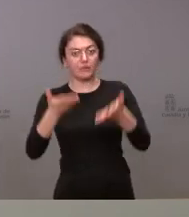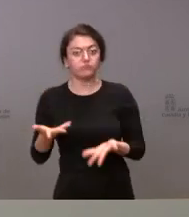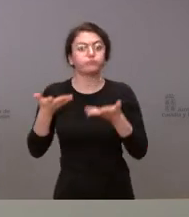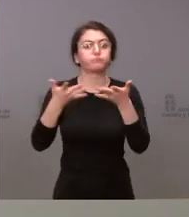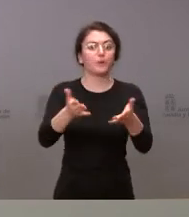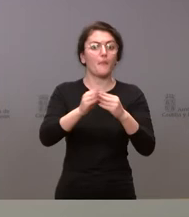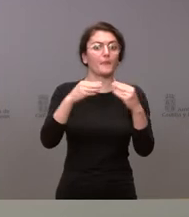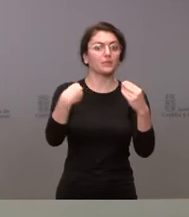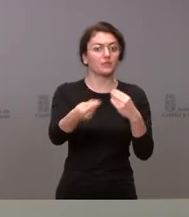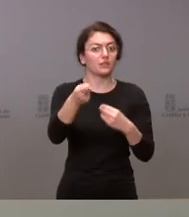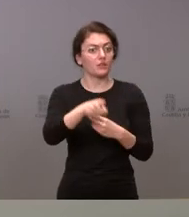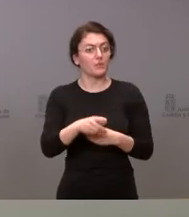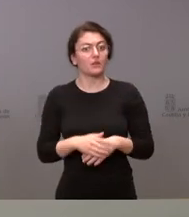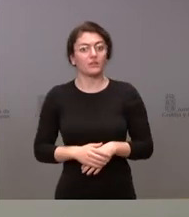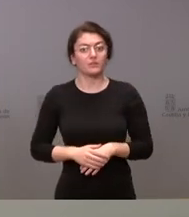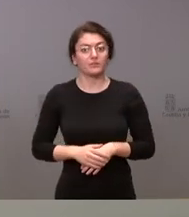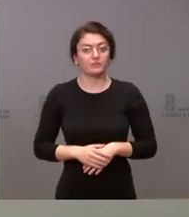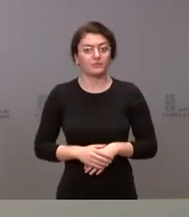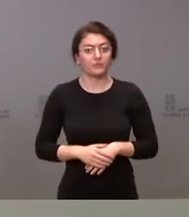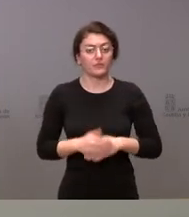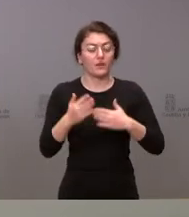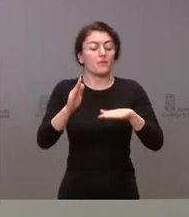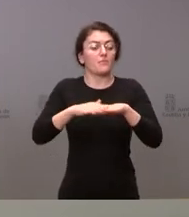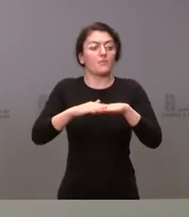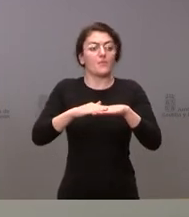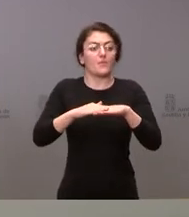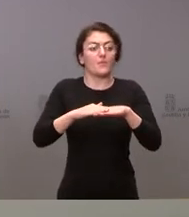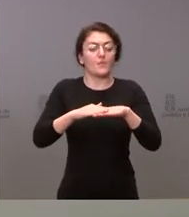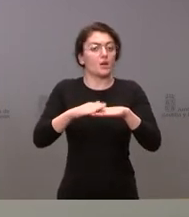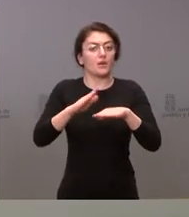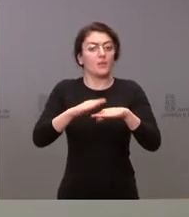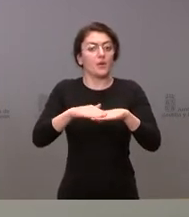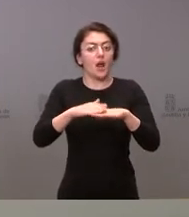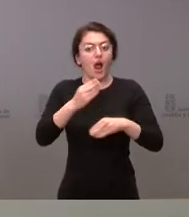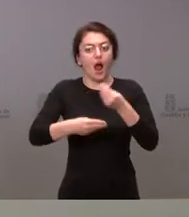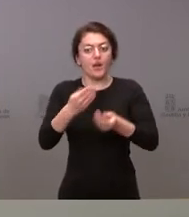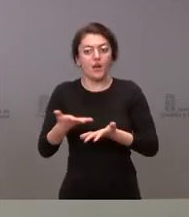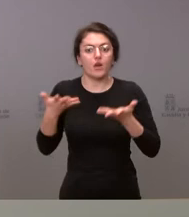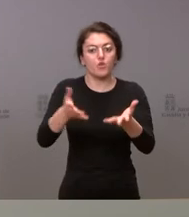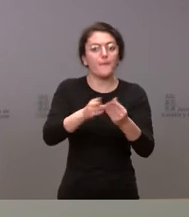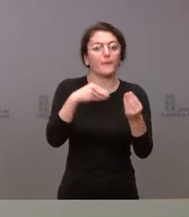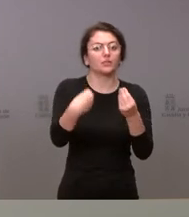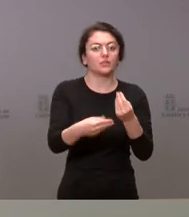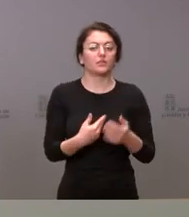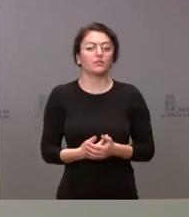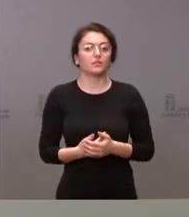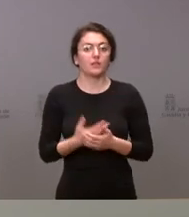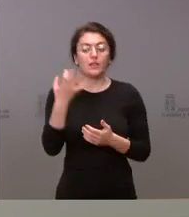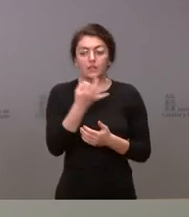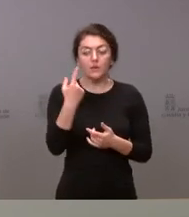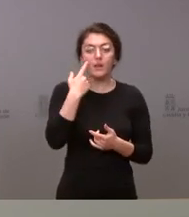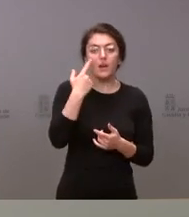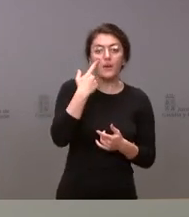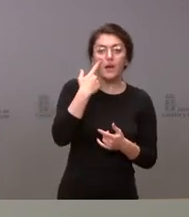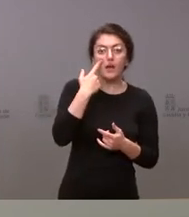también a las puertas de la Junta de Castilla y León para ver cómo pueden hacer aportación de algún tipo de este material. Esto lo tenemos que canalizar de forma